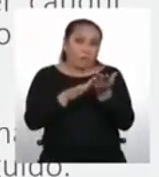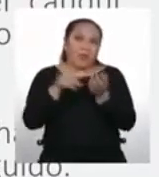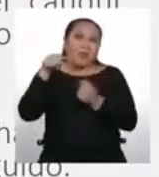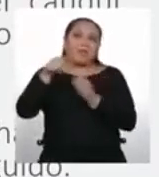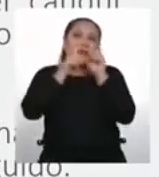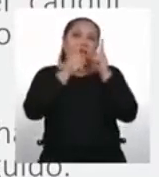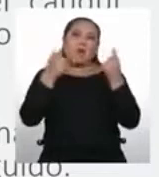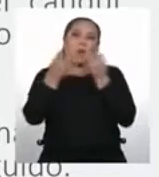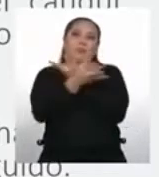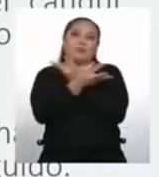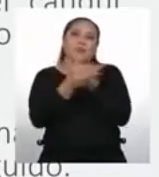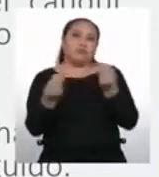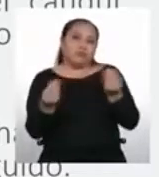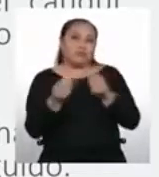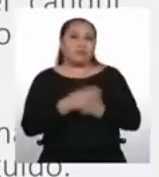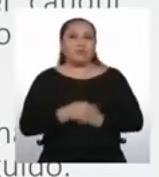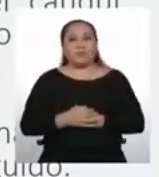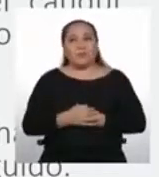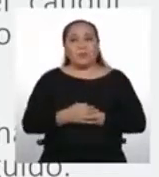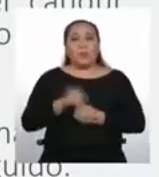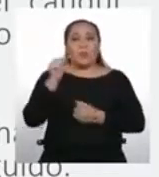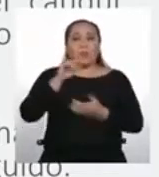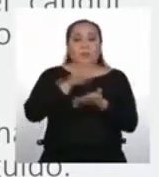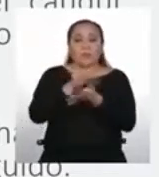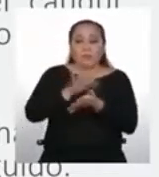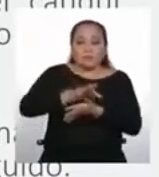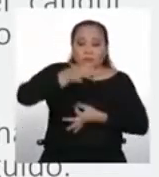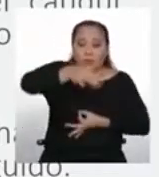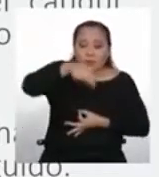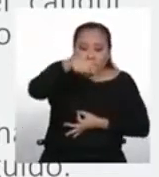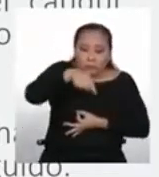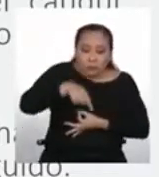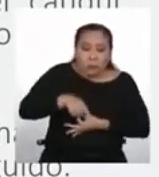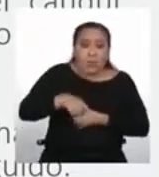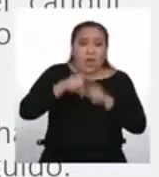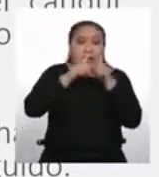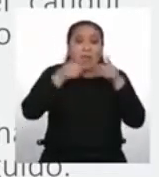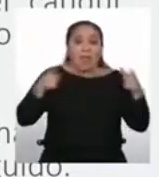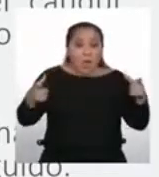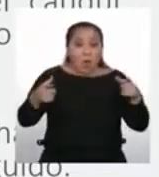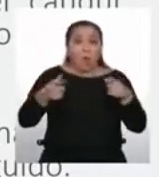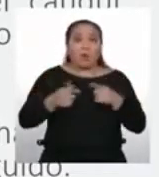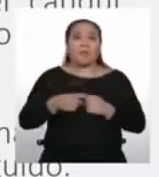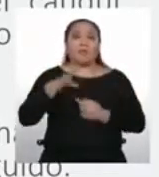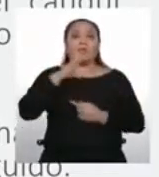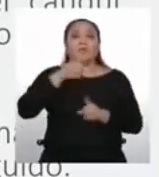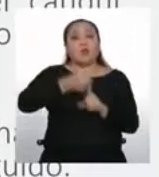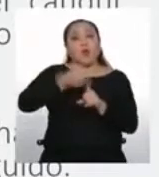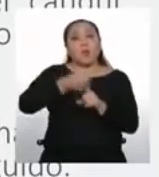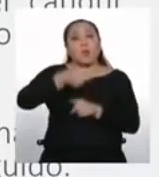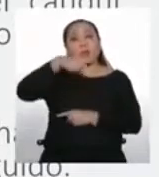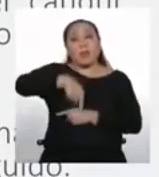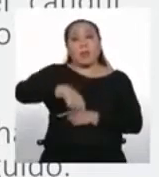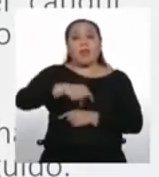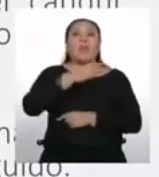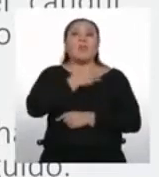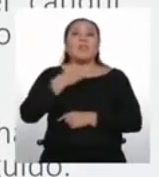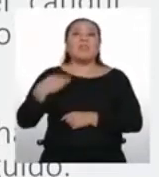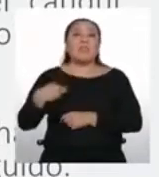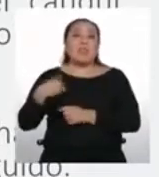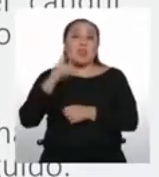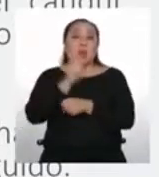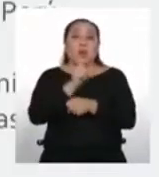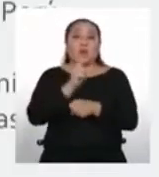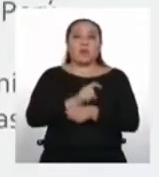Según el Documento Nacional de Lenguas Originarias del Perú del Ministerio de Educación, un total de 37 lenguas se han